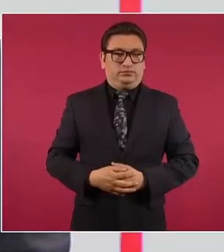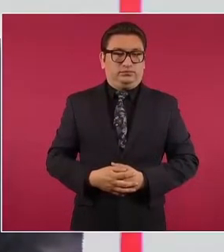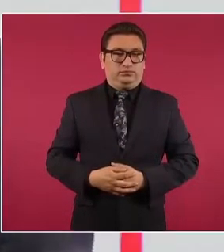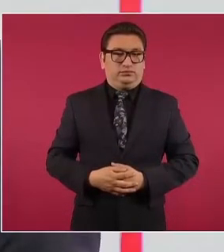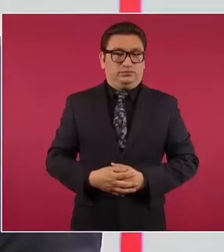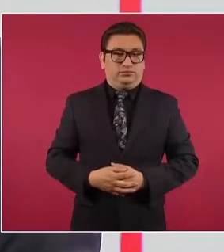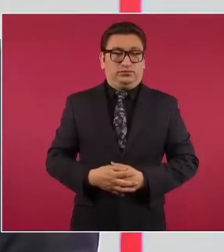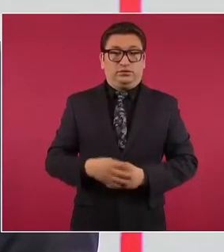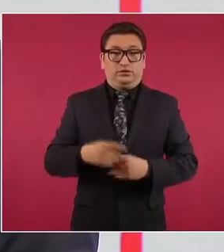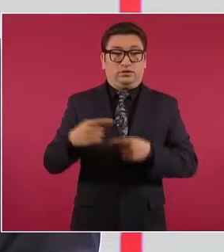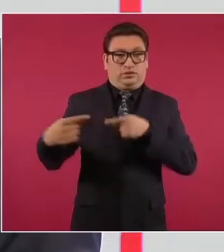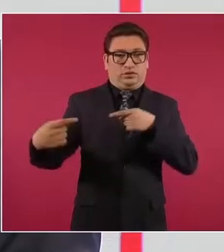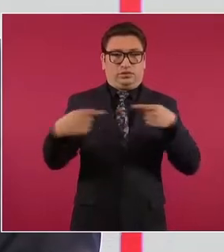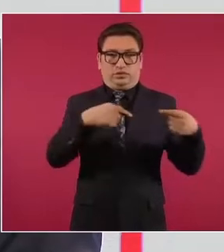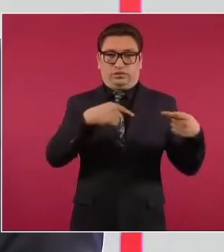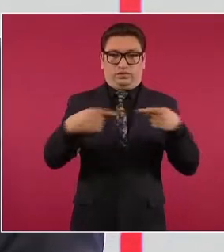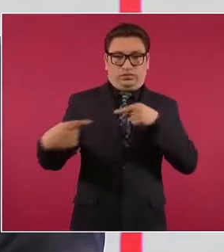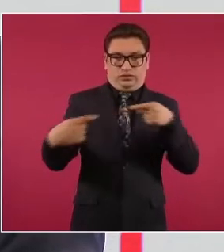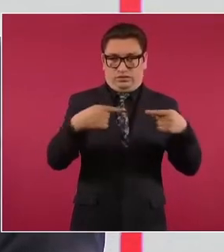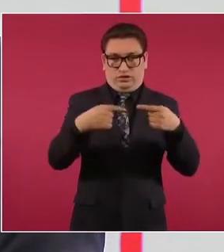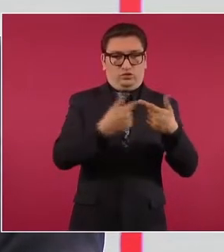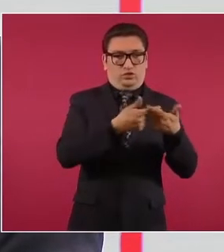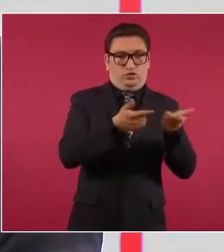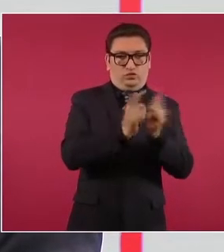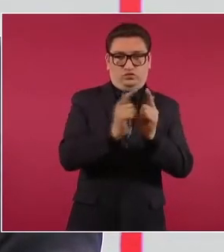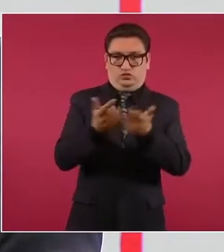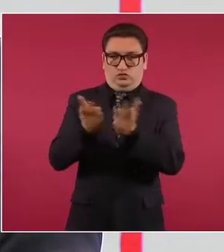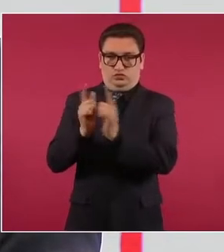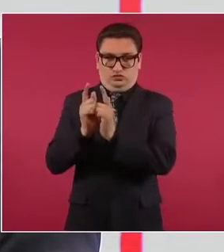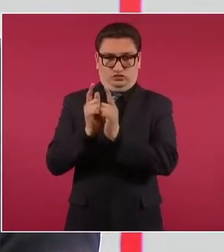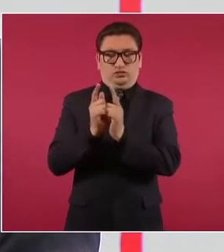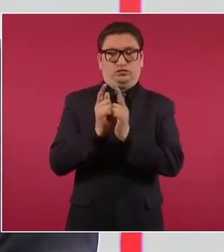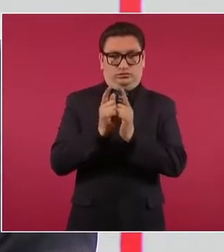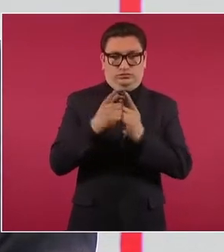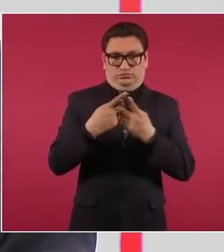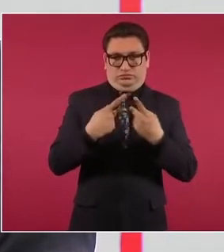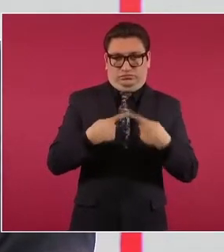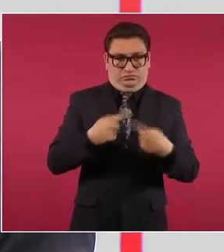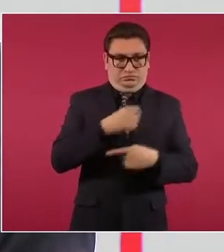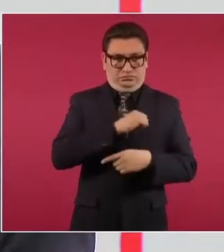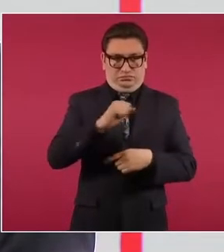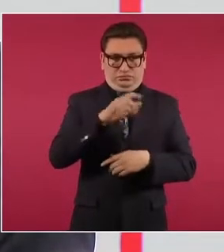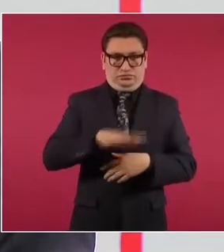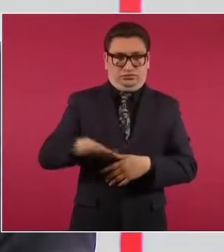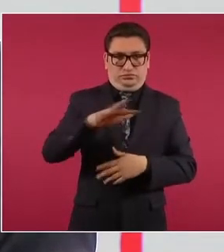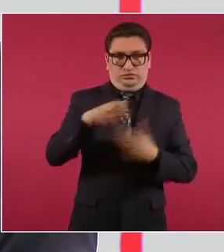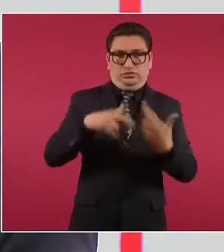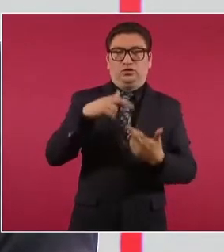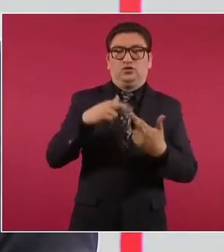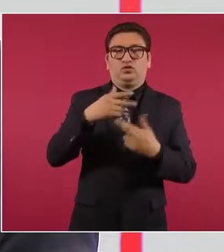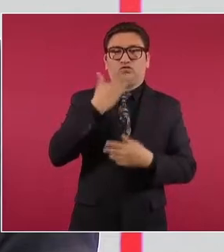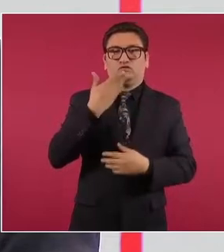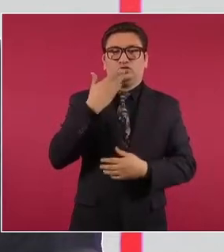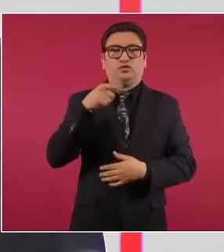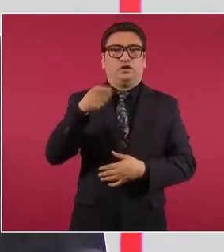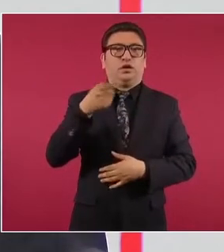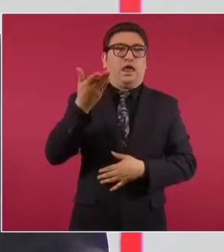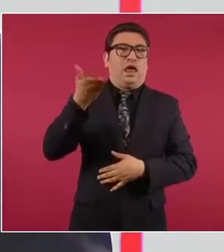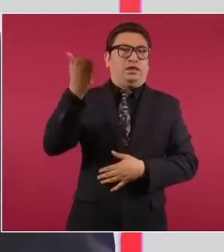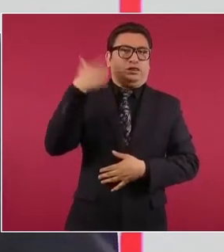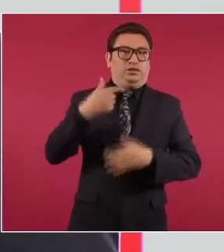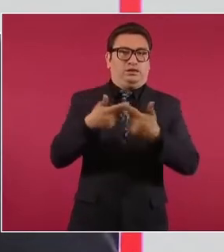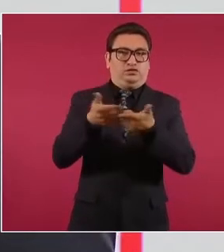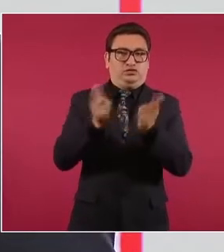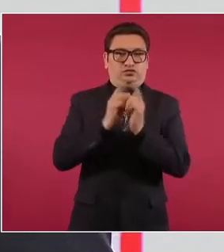entre grupos delictivos. En esa región imperó durante un tiempo un grupo